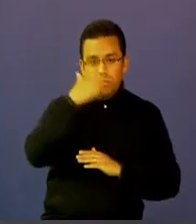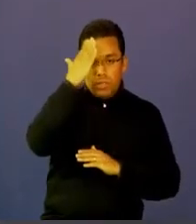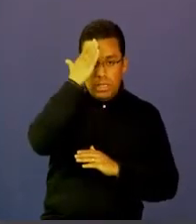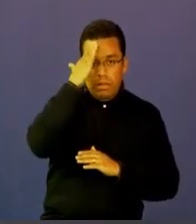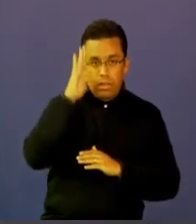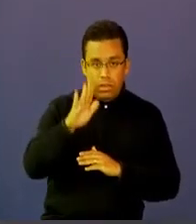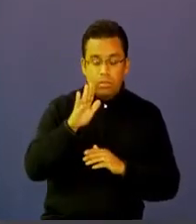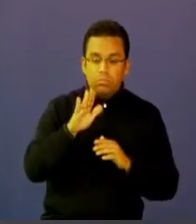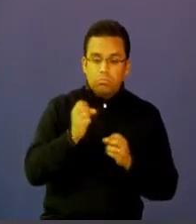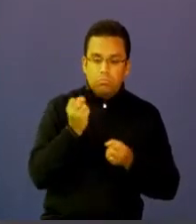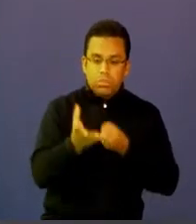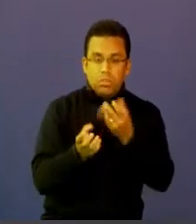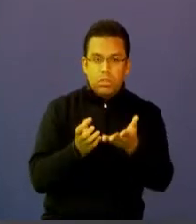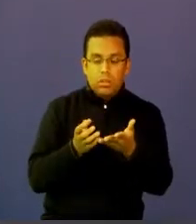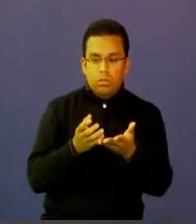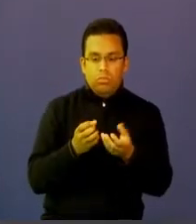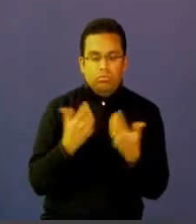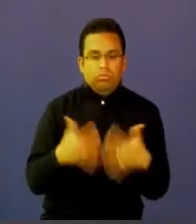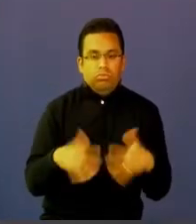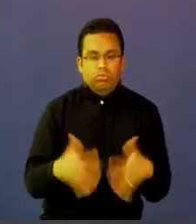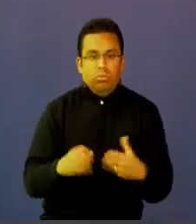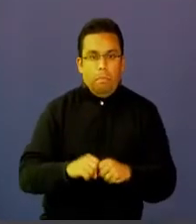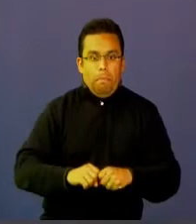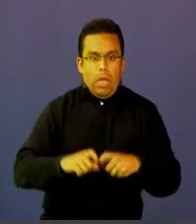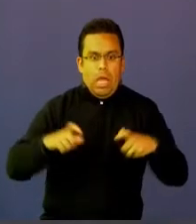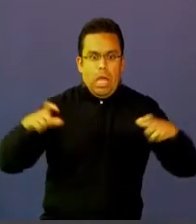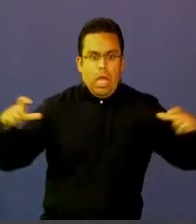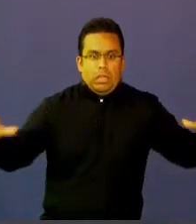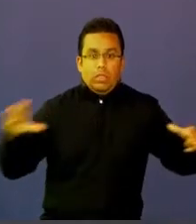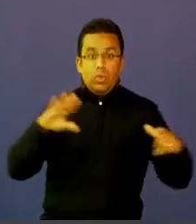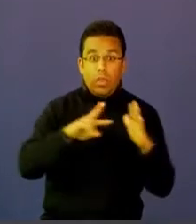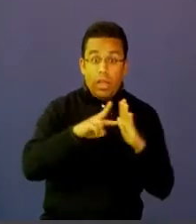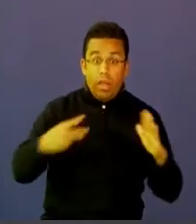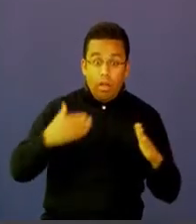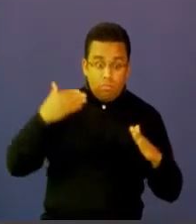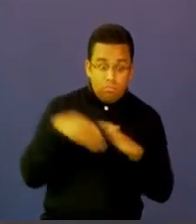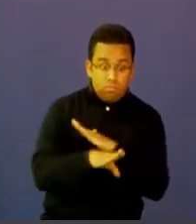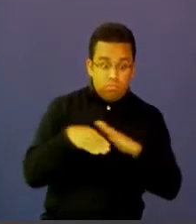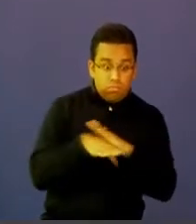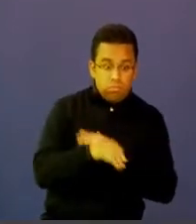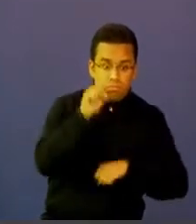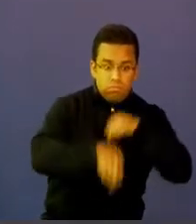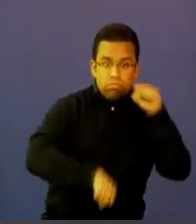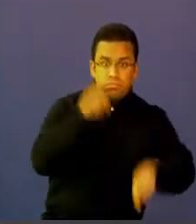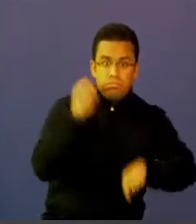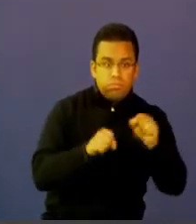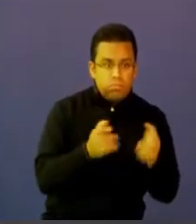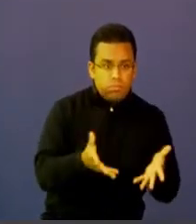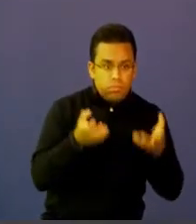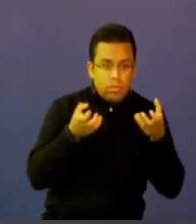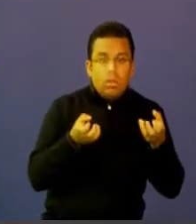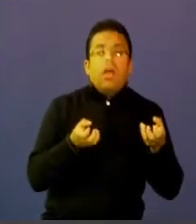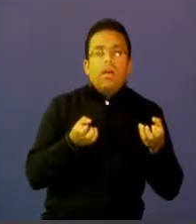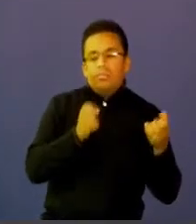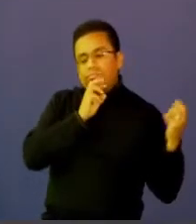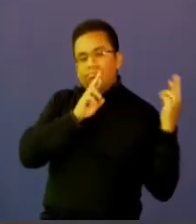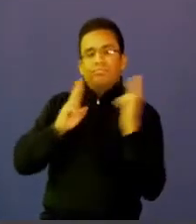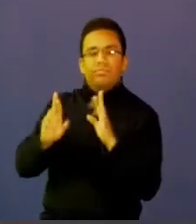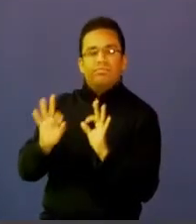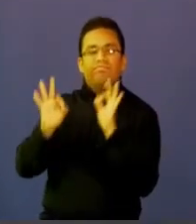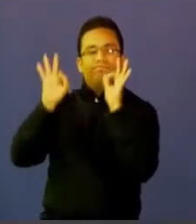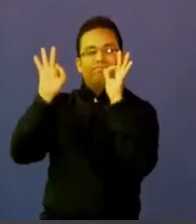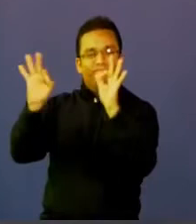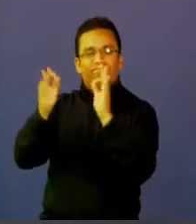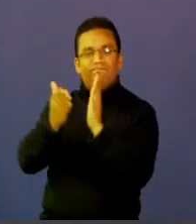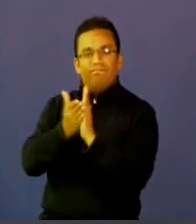aprovechar este masivo acceso a la tecnología para tener mejores resultados en la educación. ¿Qué más